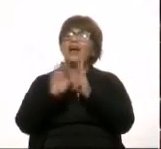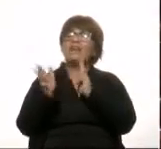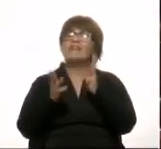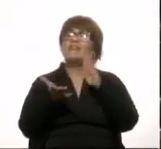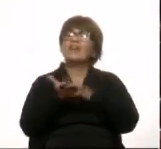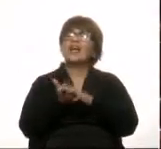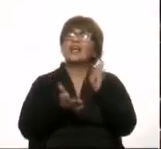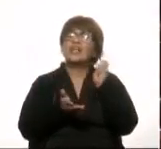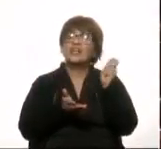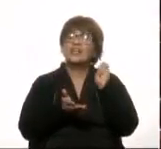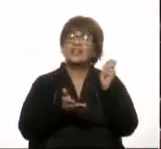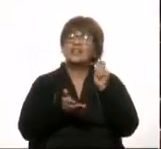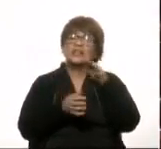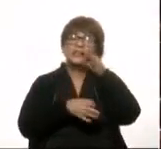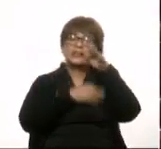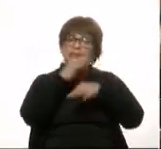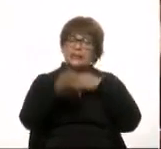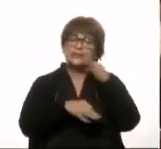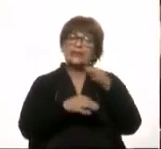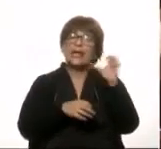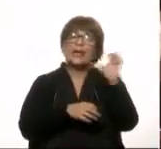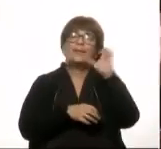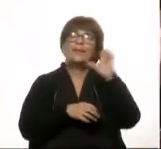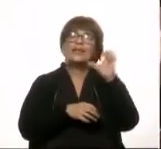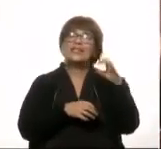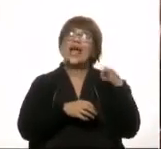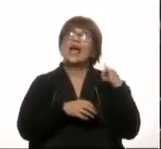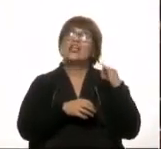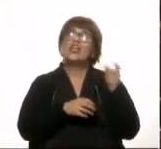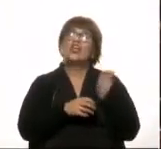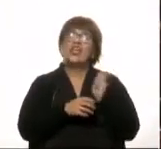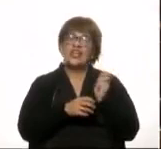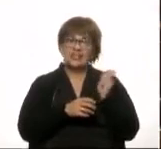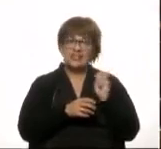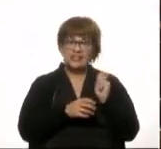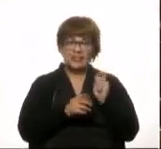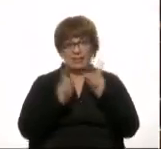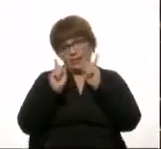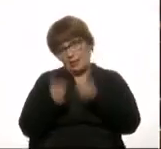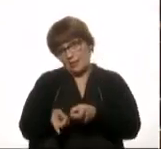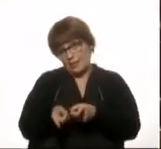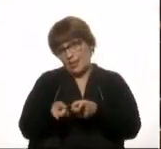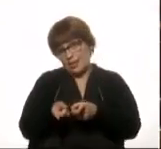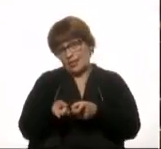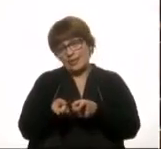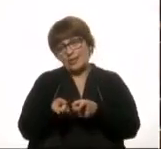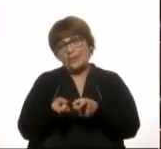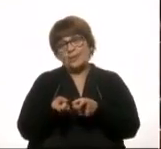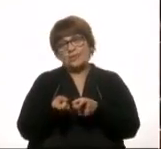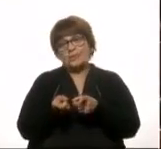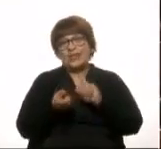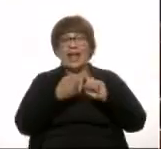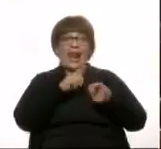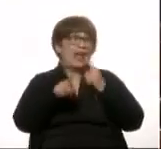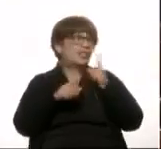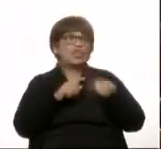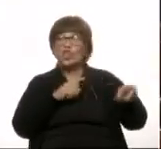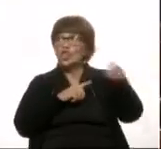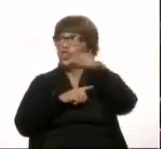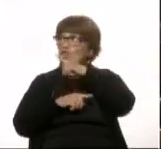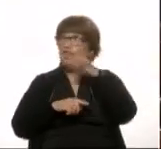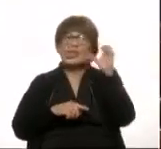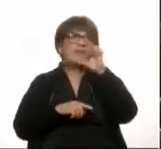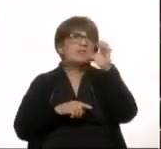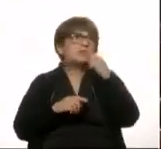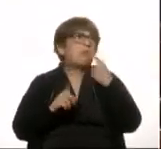cuando hablaba del empresario de Colonia y por qué también nos vinculaba al resto con un